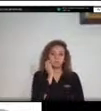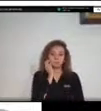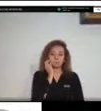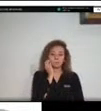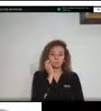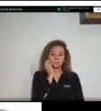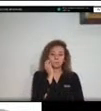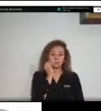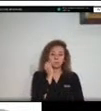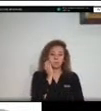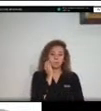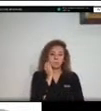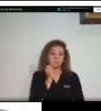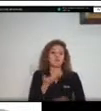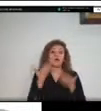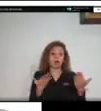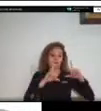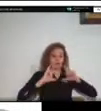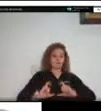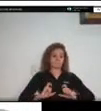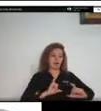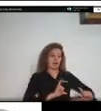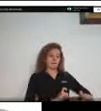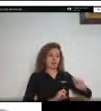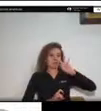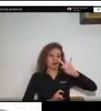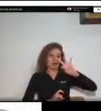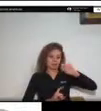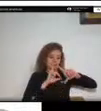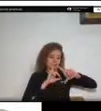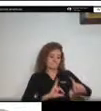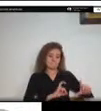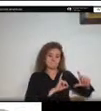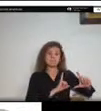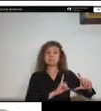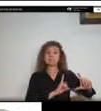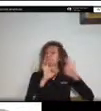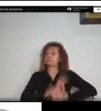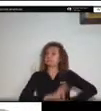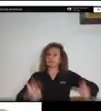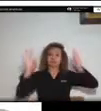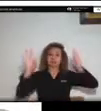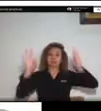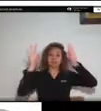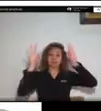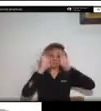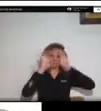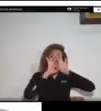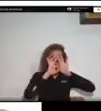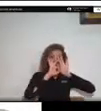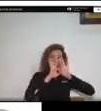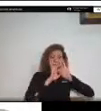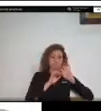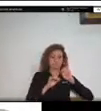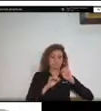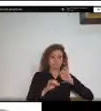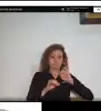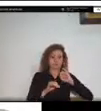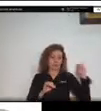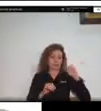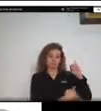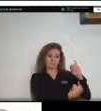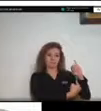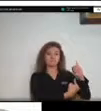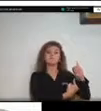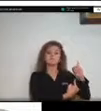importantes dan cuenta en la parte superior izquierda del río Caunapí y río Rosario donde